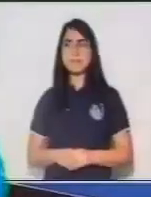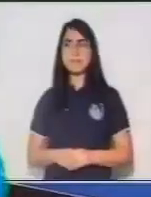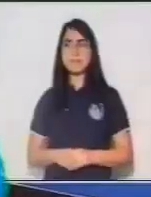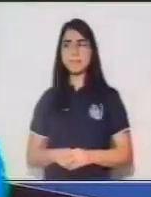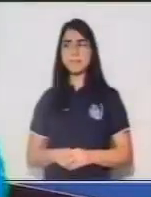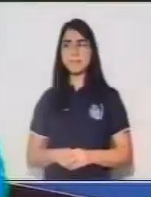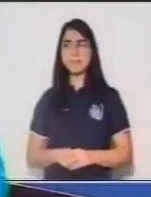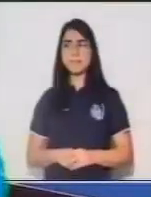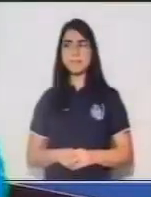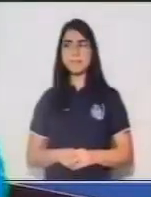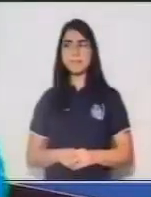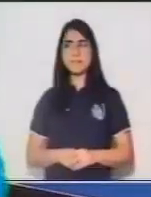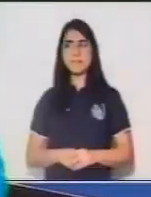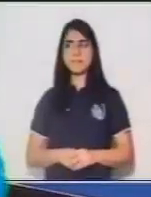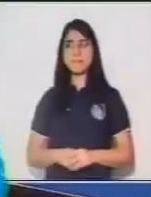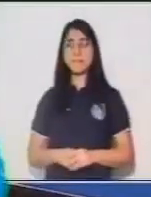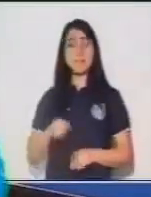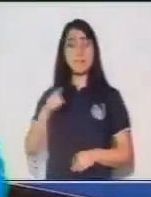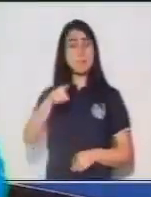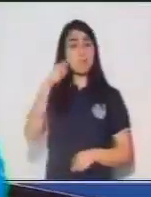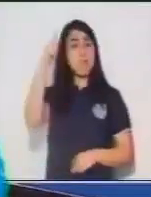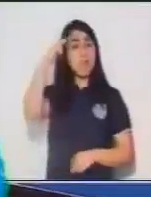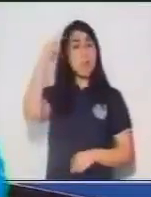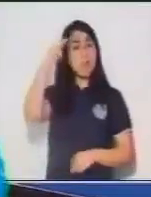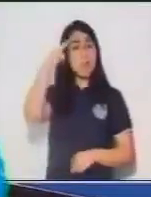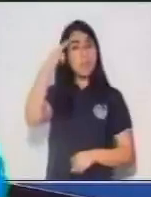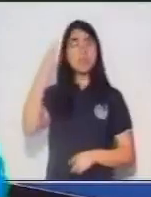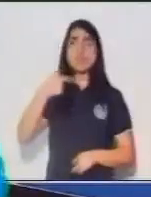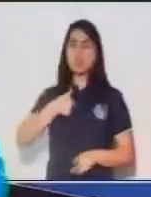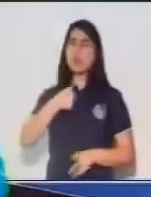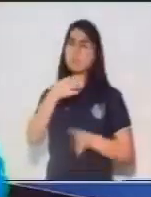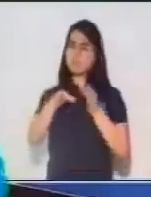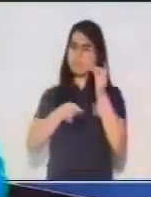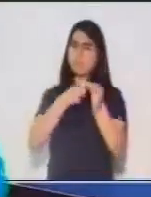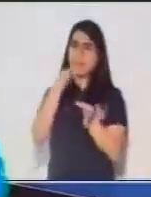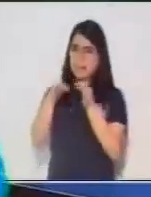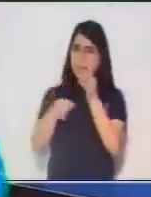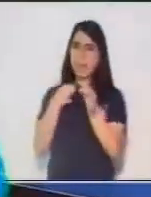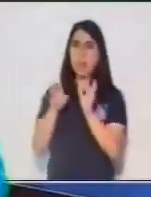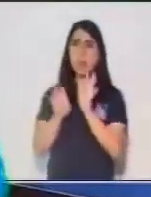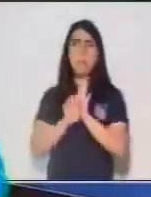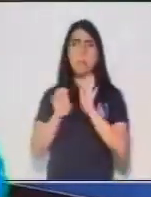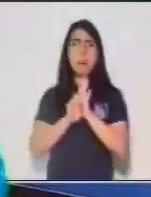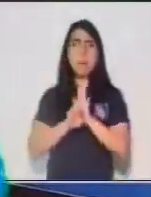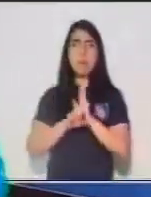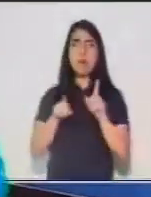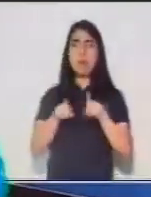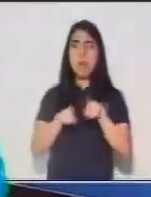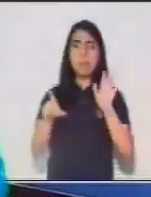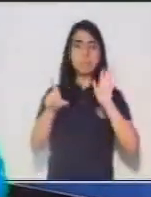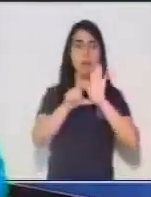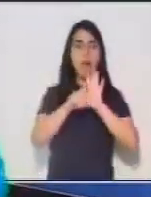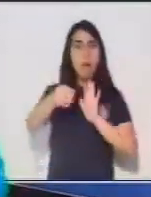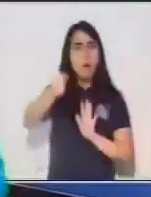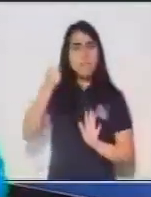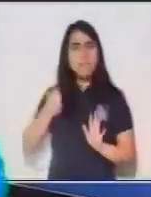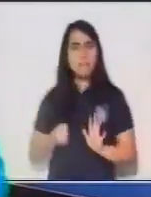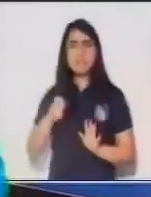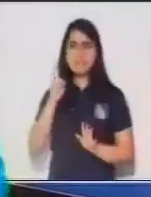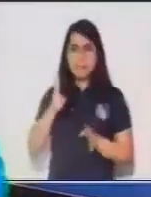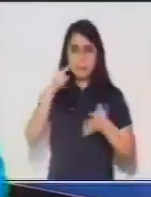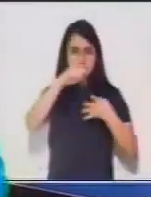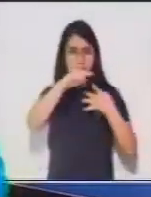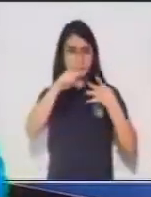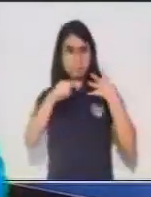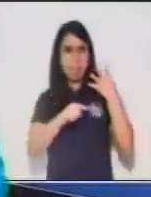Y si te recuerdas, te mencioné que no siempre van a estar todos los elementos en una oración. Entonces,